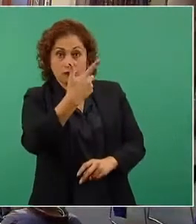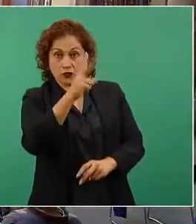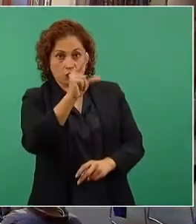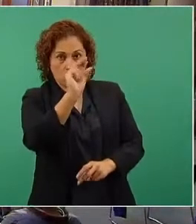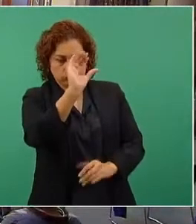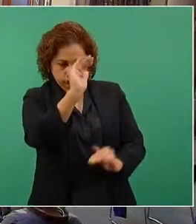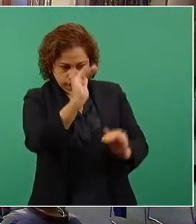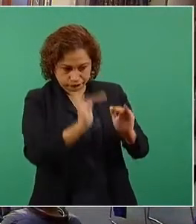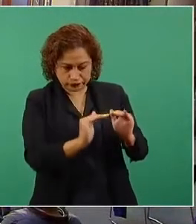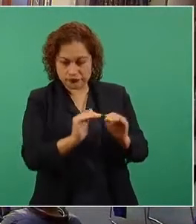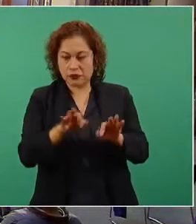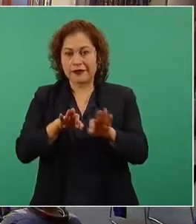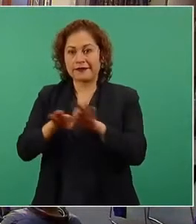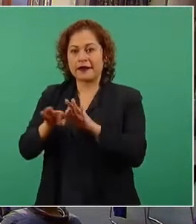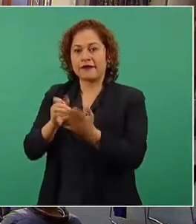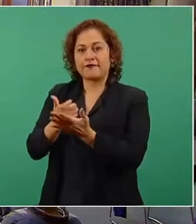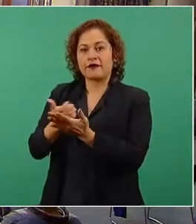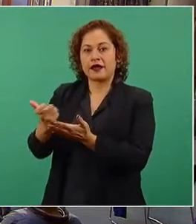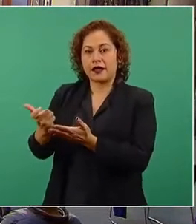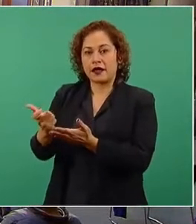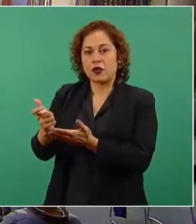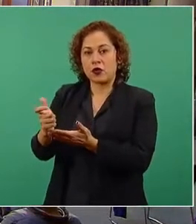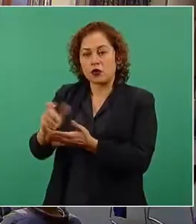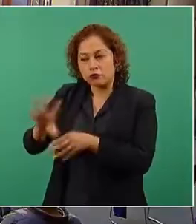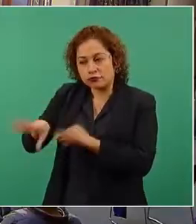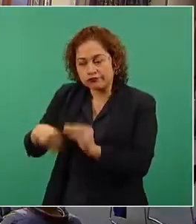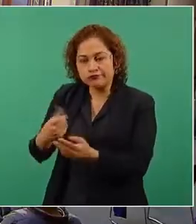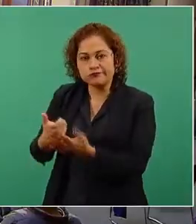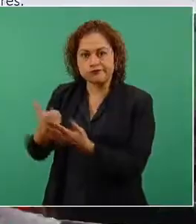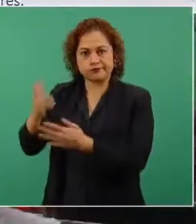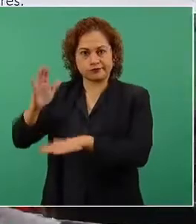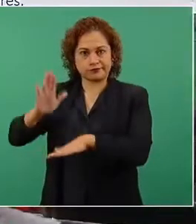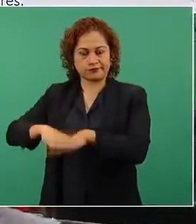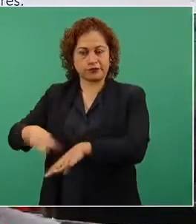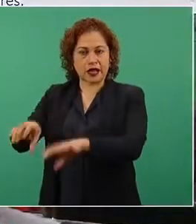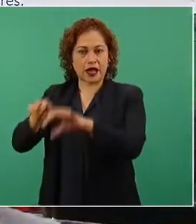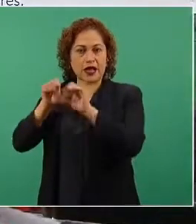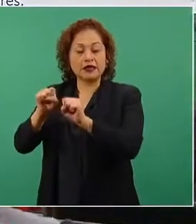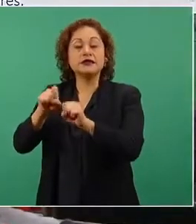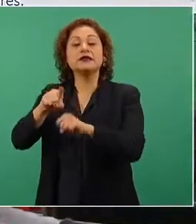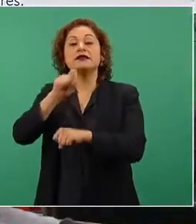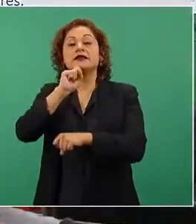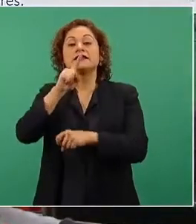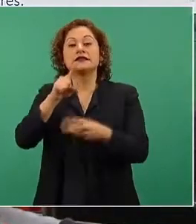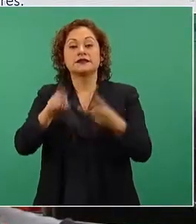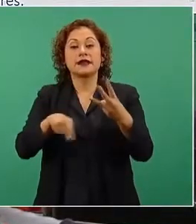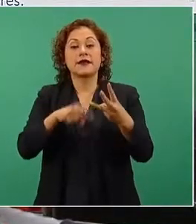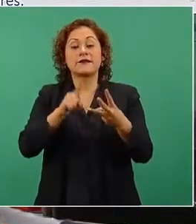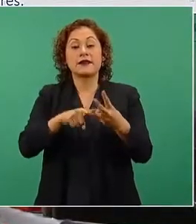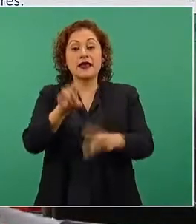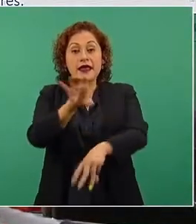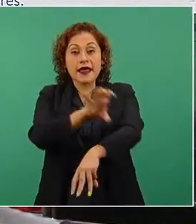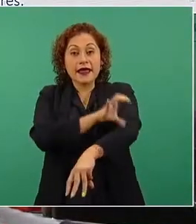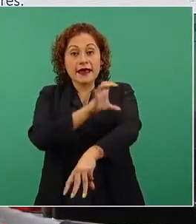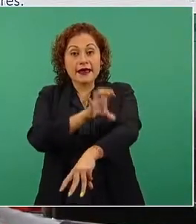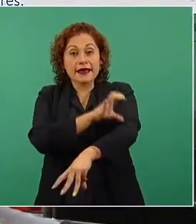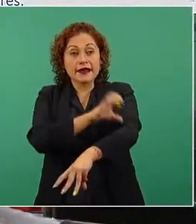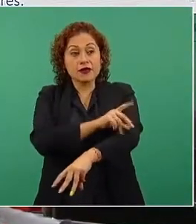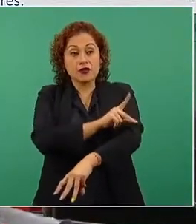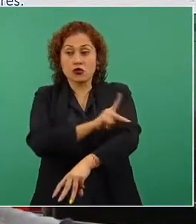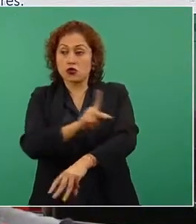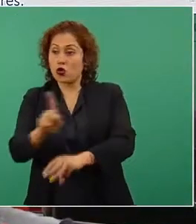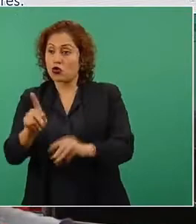los salarios mínimos se recuperan y los precios de los energéticos todos se mantienen